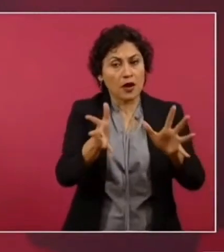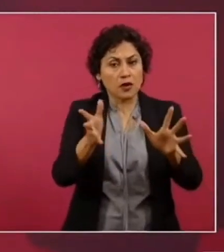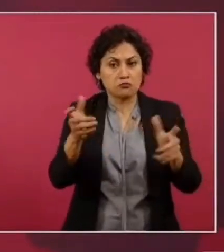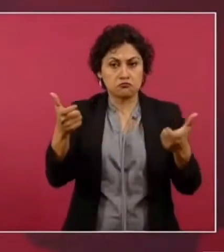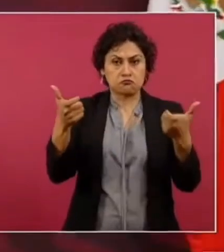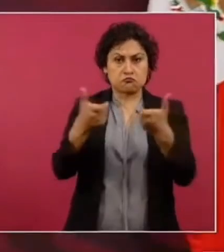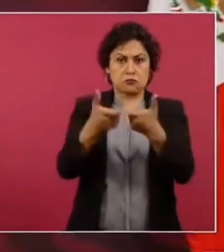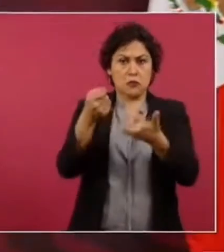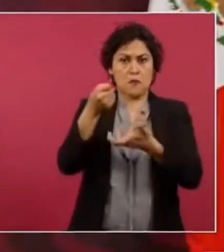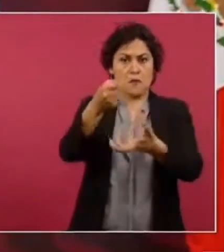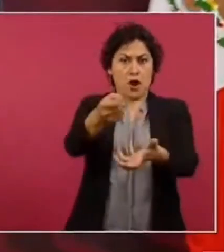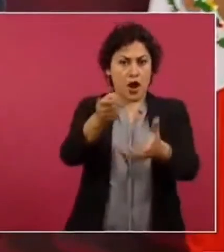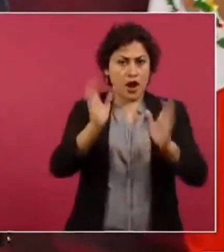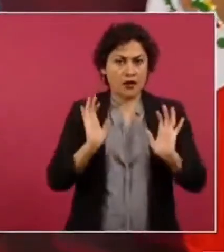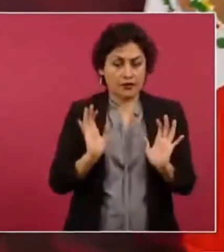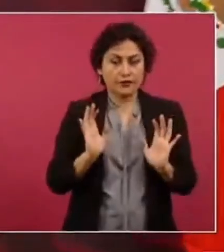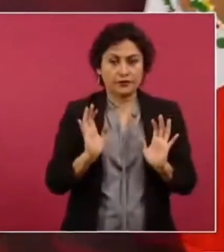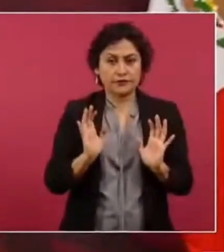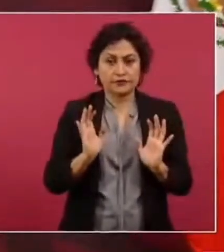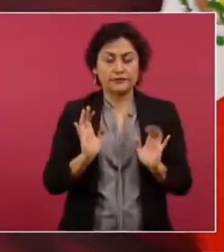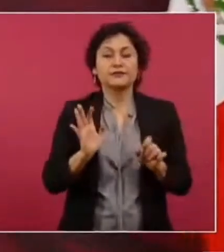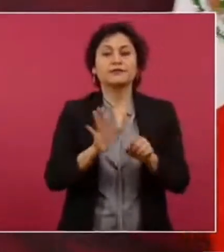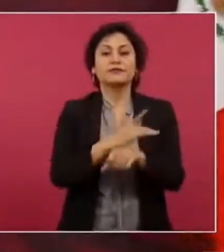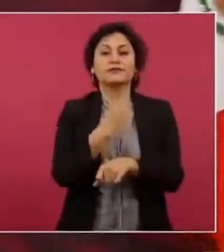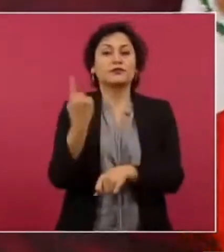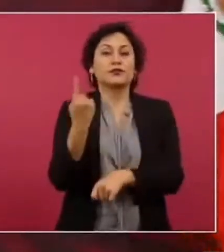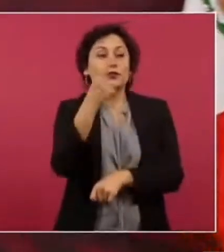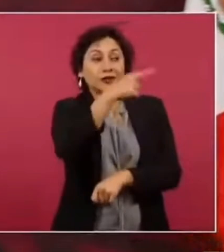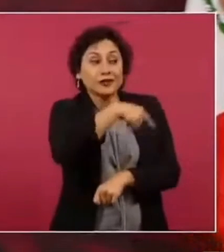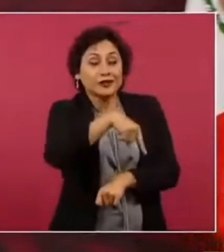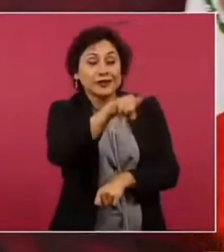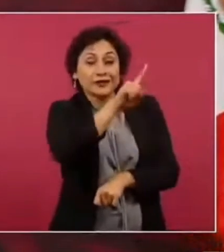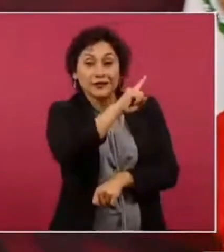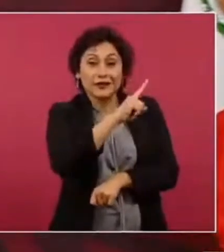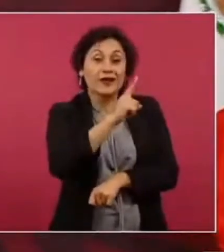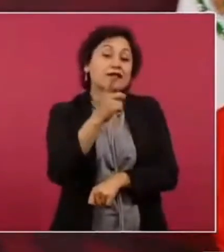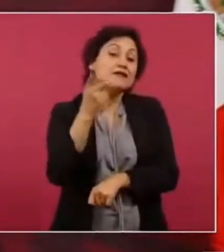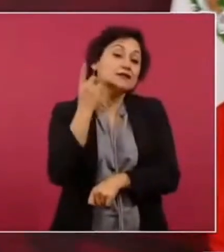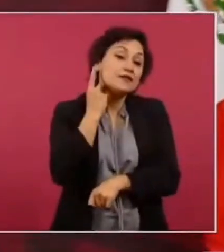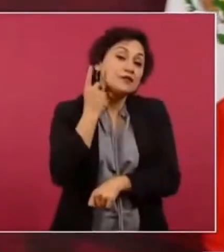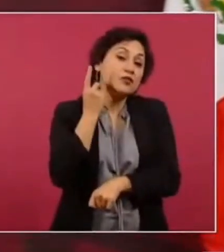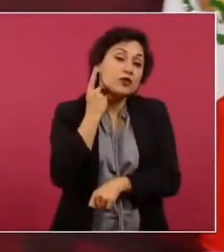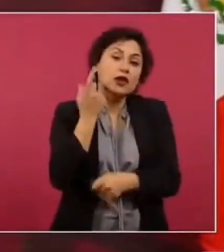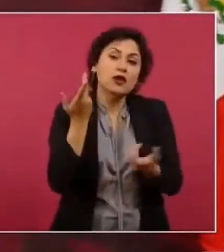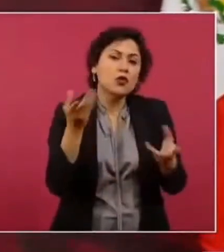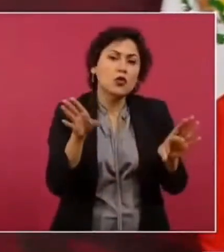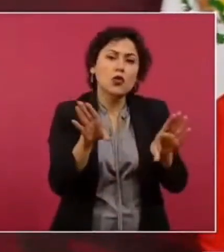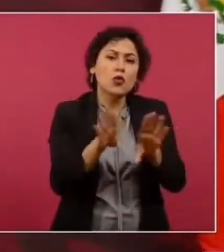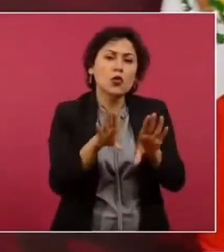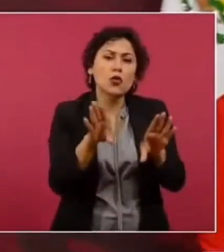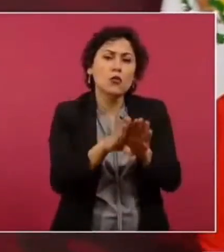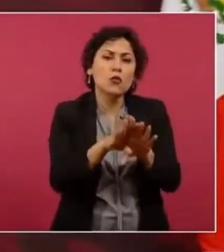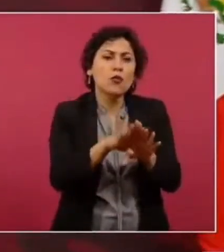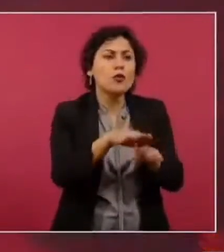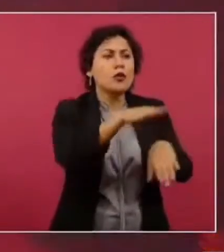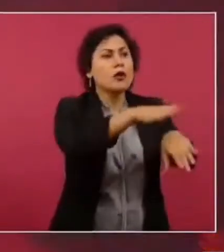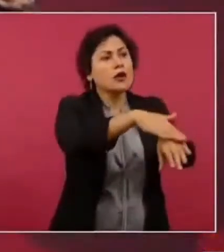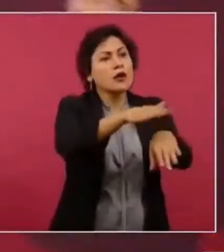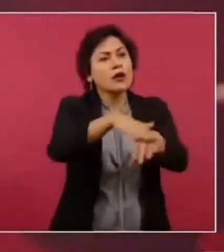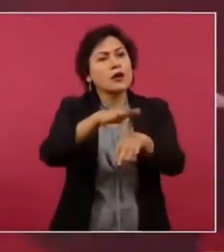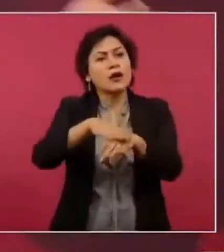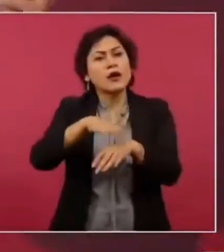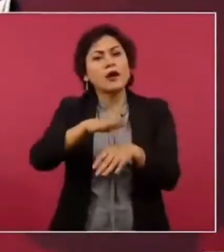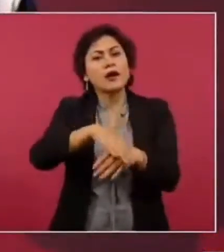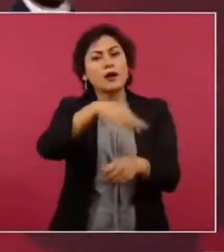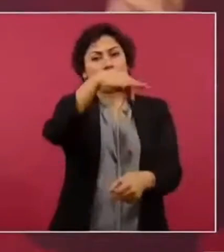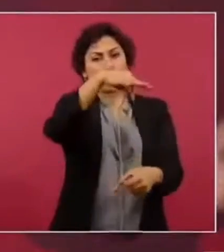porque esos legisladores obtienen votos en las zonas donde